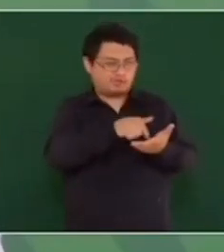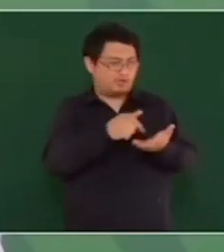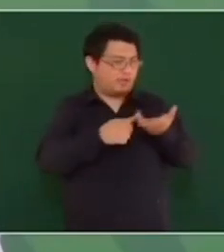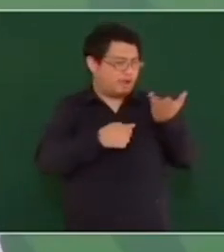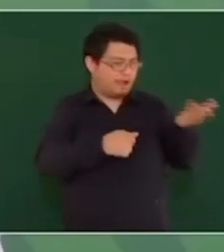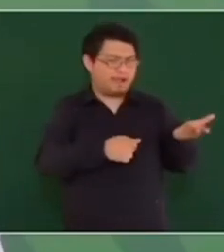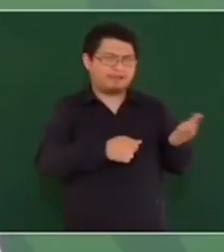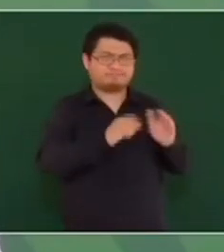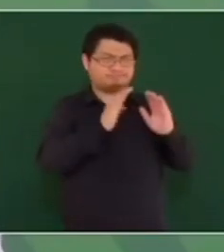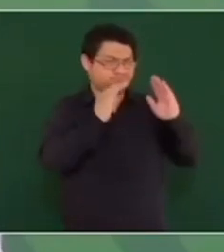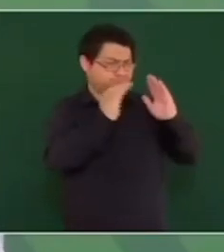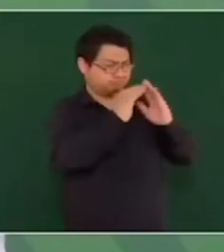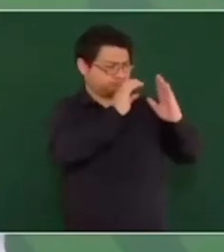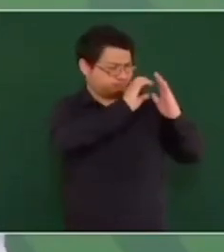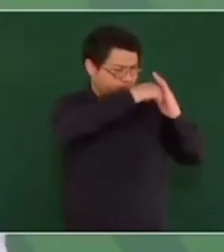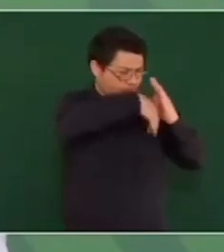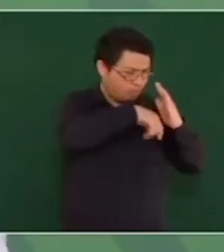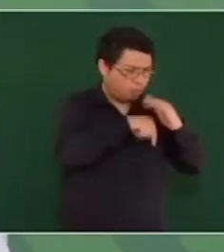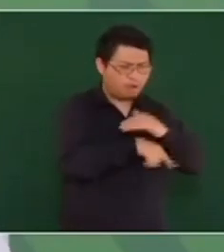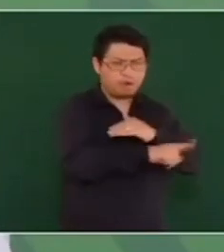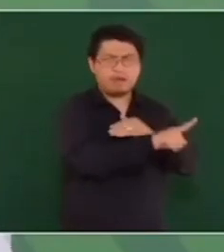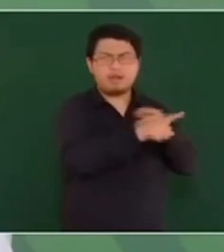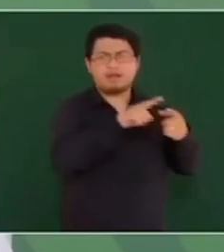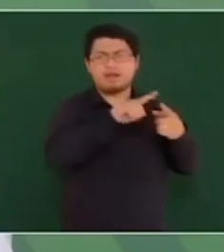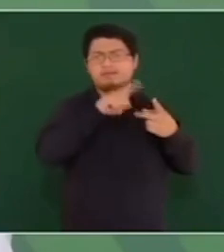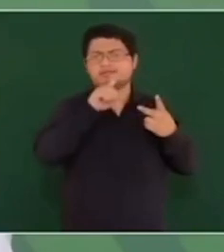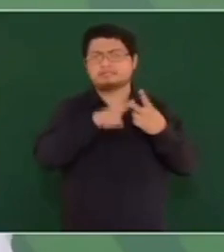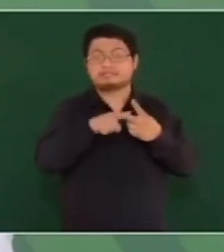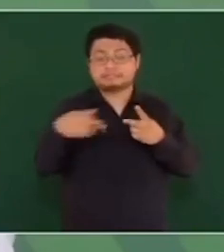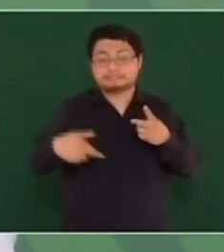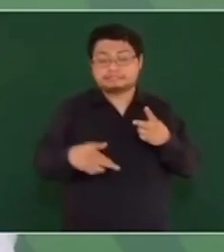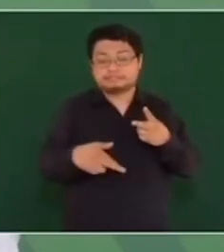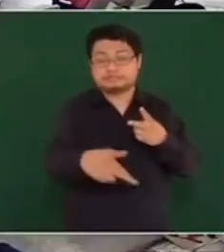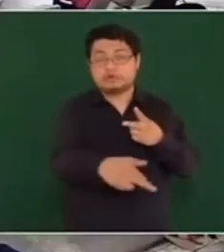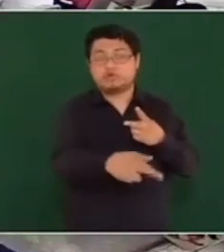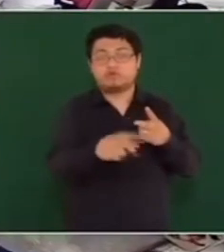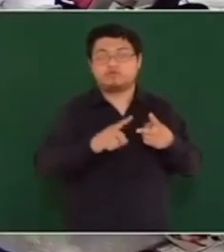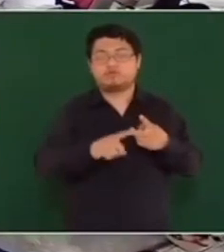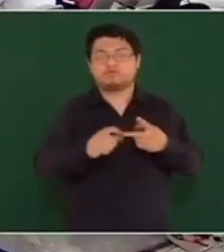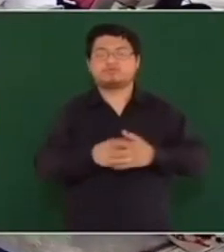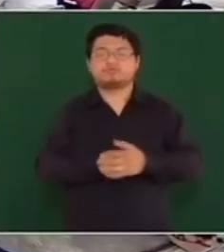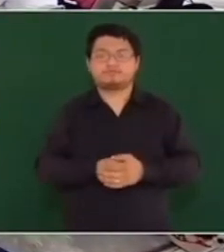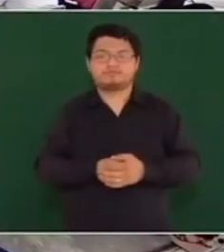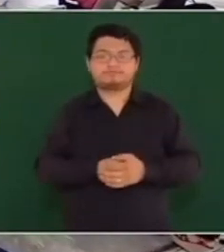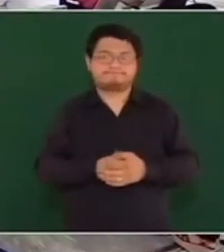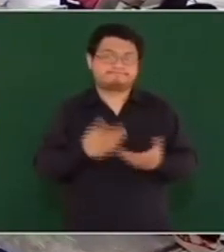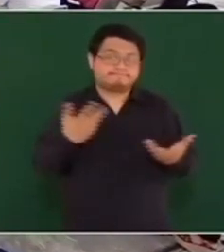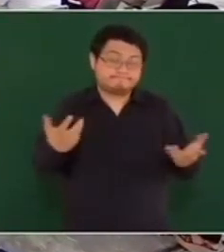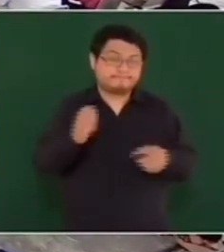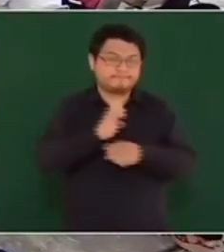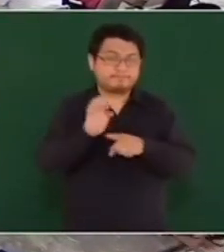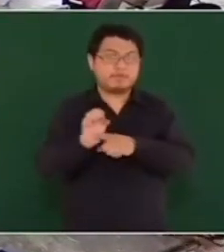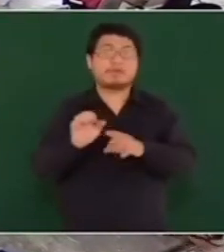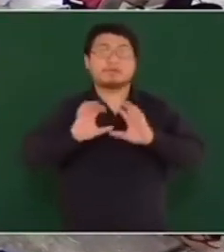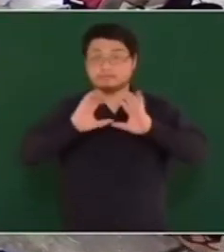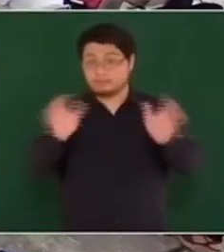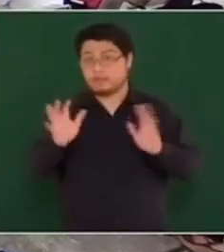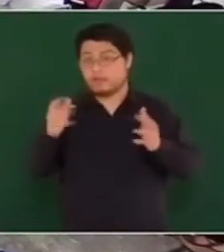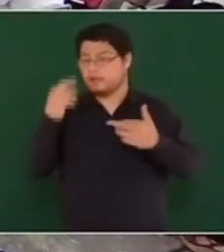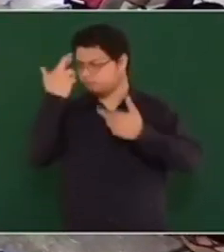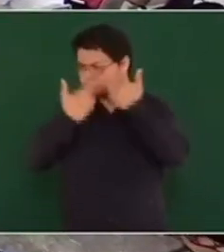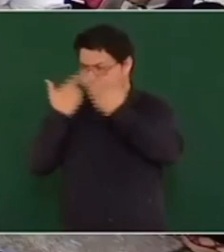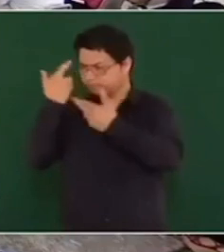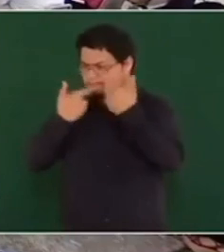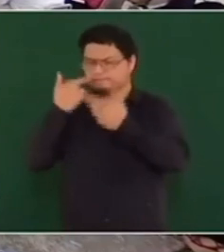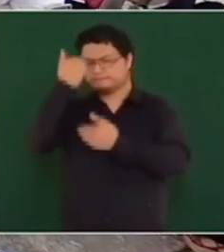cuevas y de ríos subterráneos. Entonces, ya una vez que se hacen los estudios,